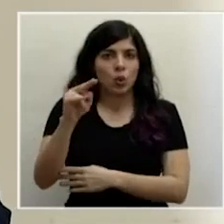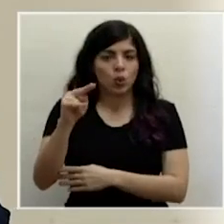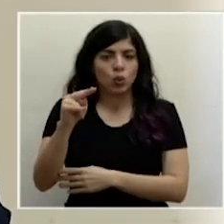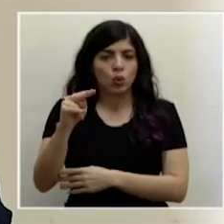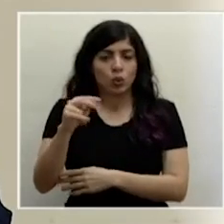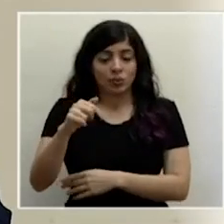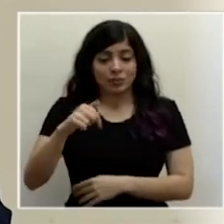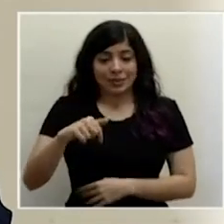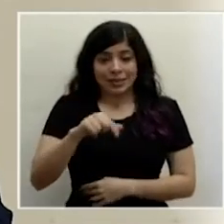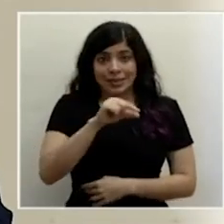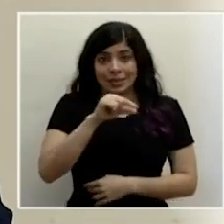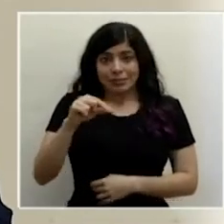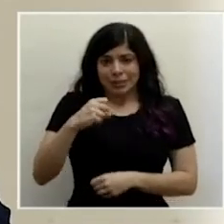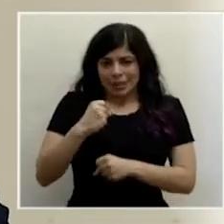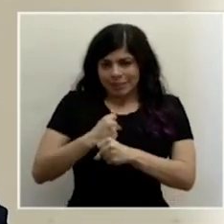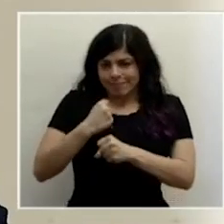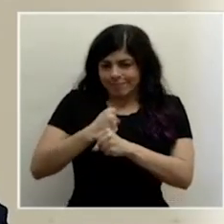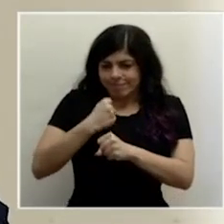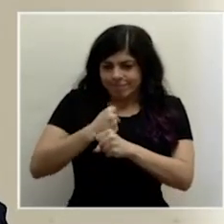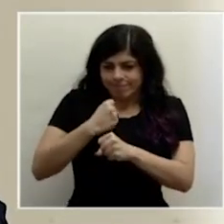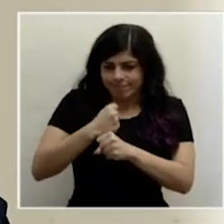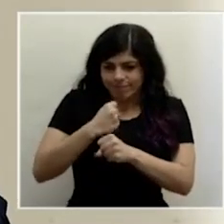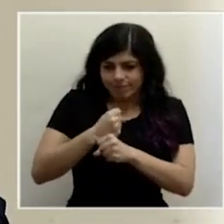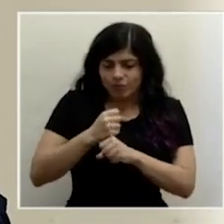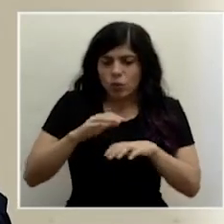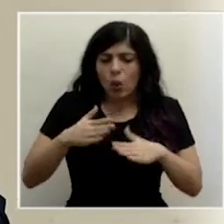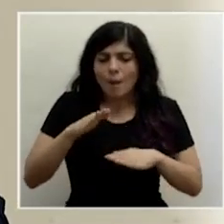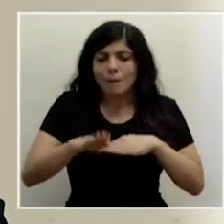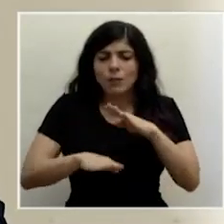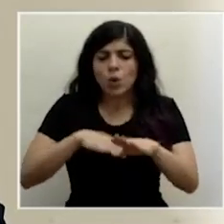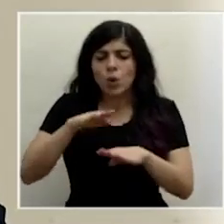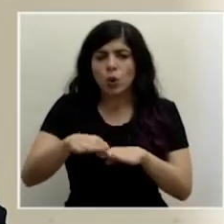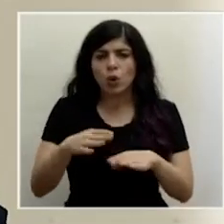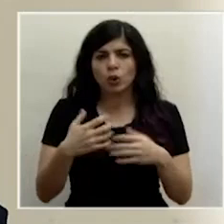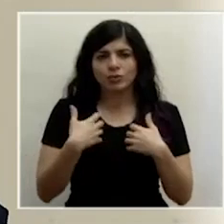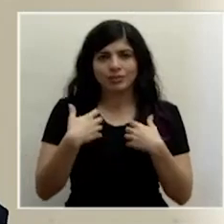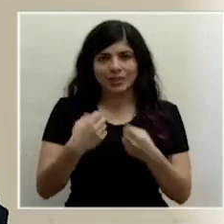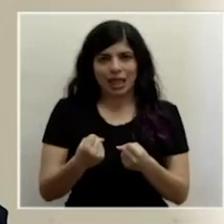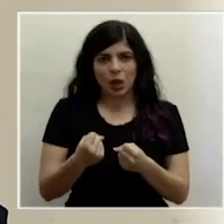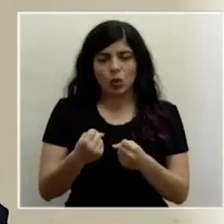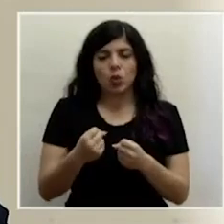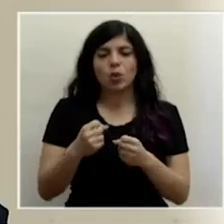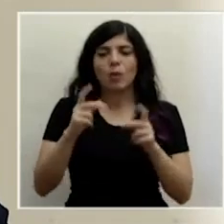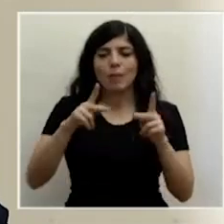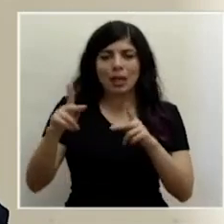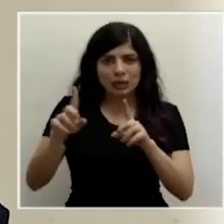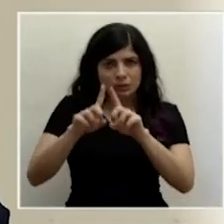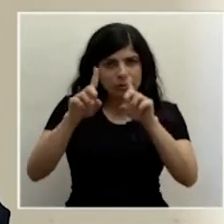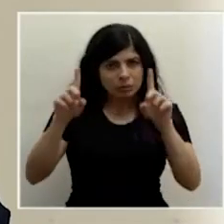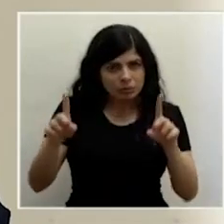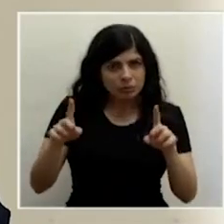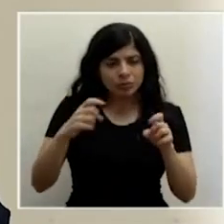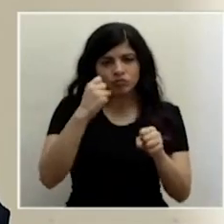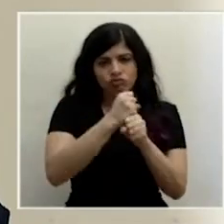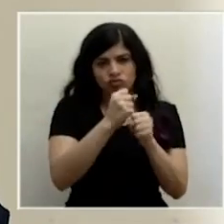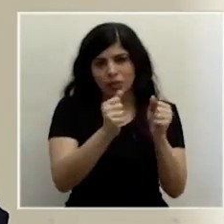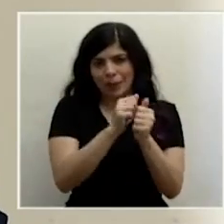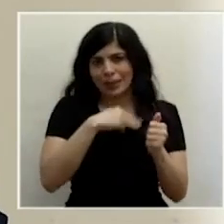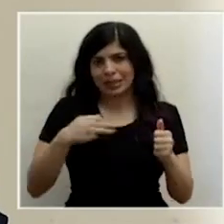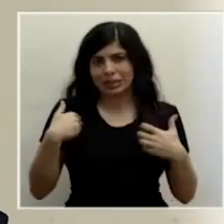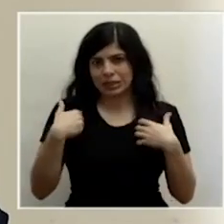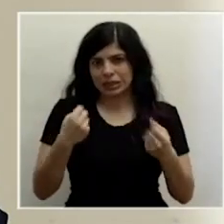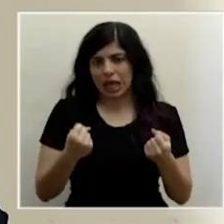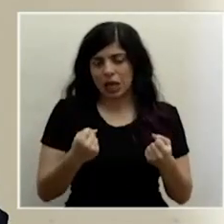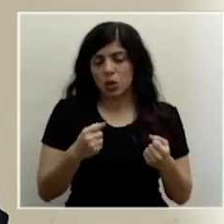Esta semana hemos venido trabajando en el protocolo sanitario y de distanciamiento social con el Ministerio de Salud, que lo